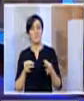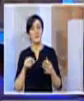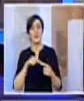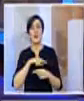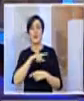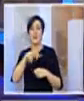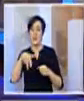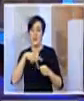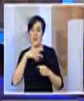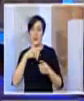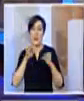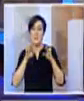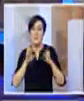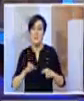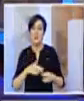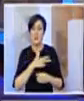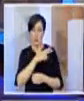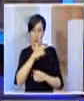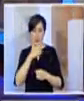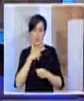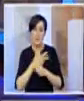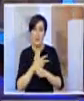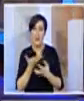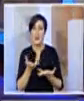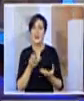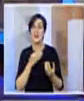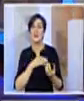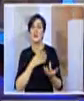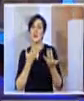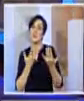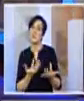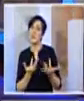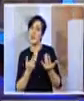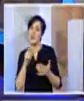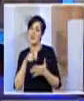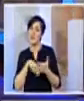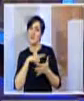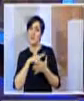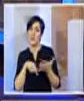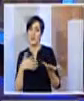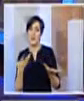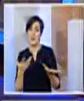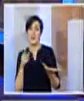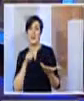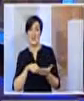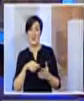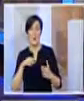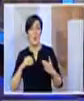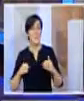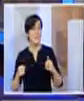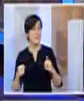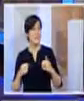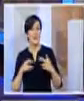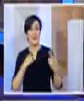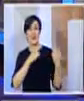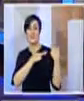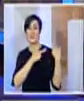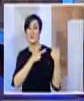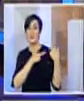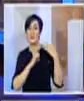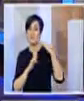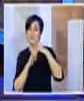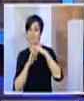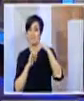manifestar qué es lo que desea y qué es lo que esperaba con este evento eleccionario y eso obligaría al Tribunal Supremo Electoral a realizar entonces